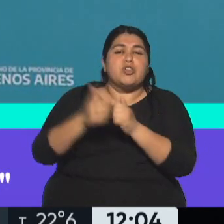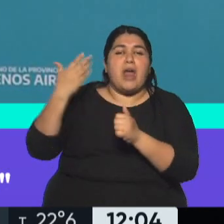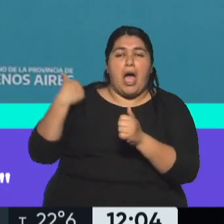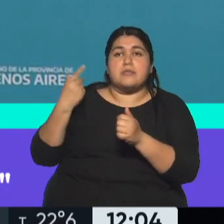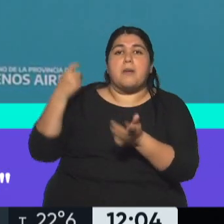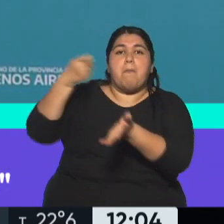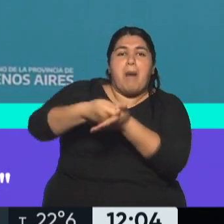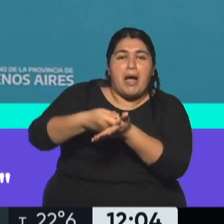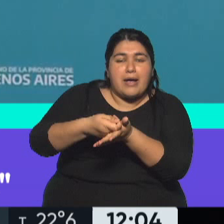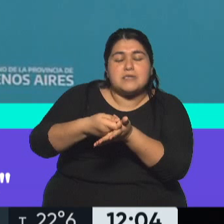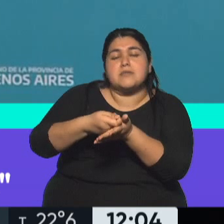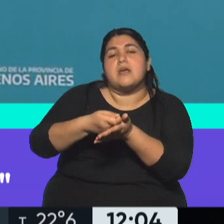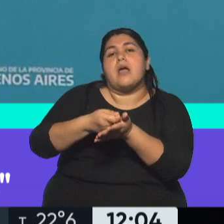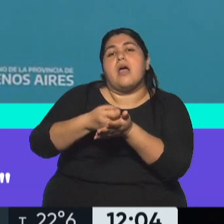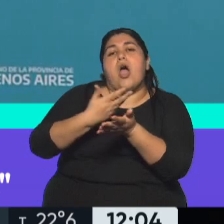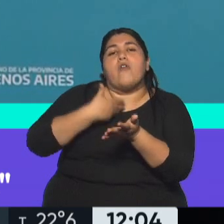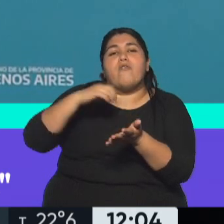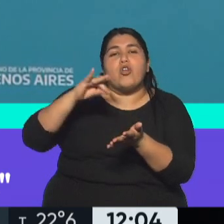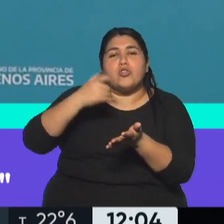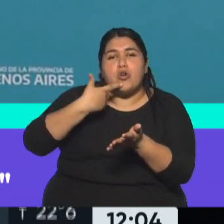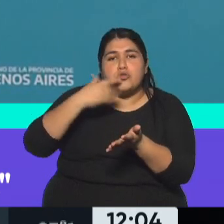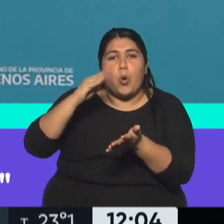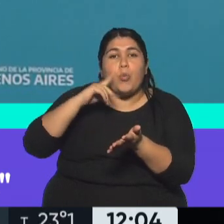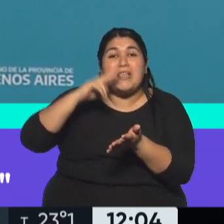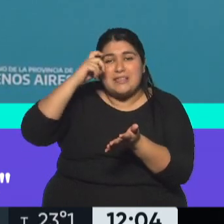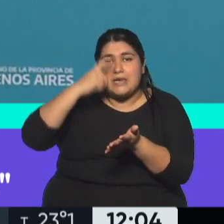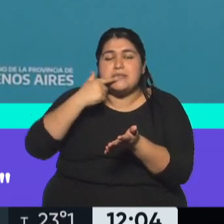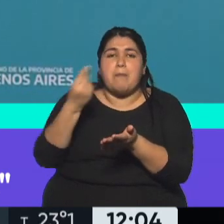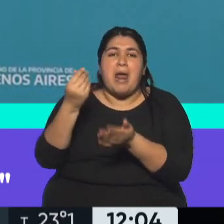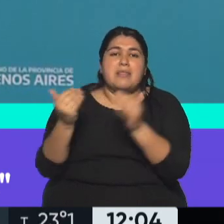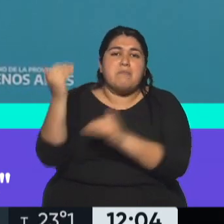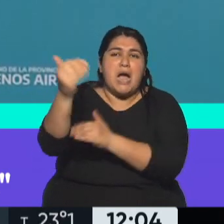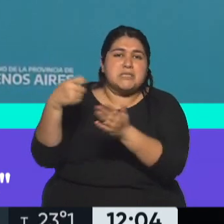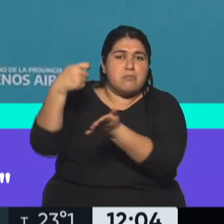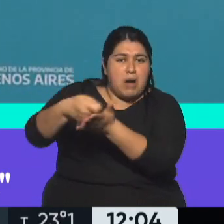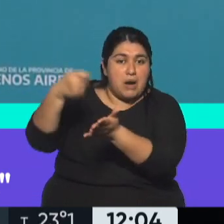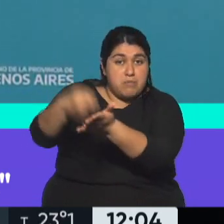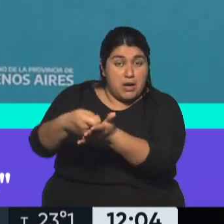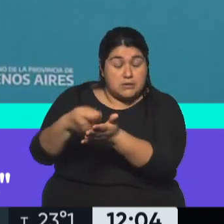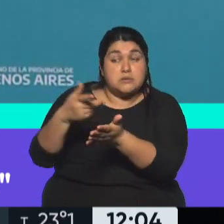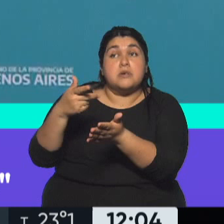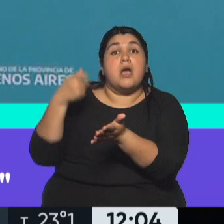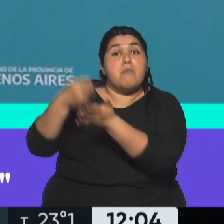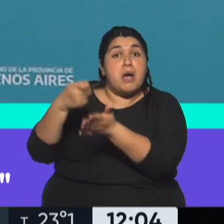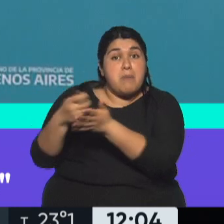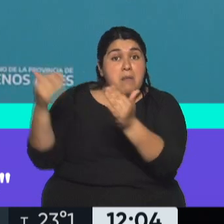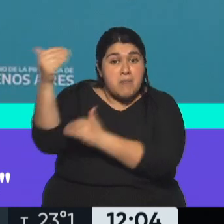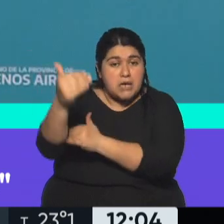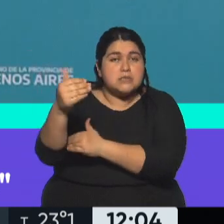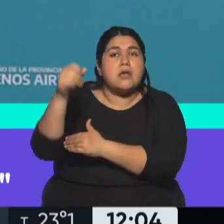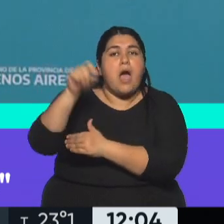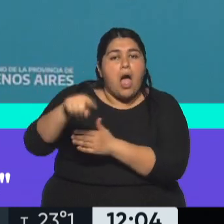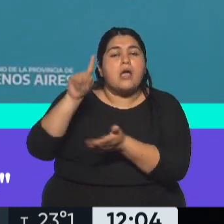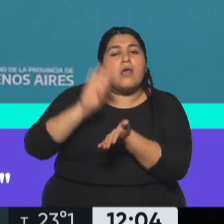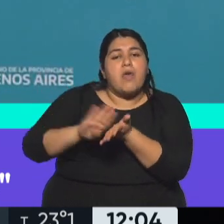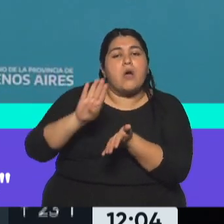paga a los buitres más de lo que pedían y una vez que le paga a los buitres se empieza a endeudar